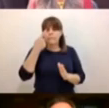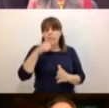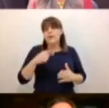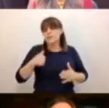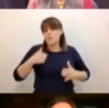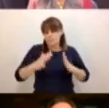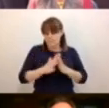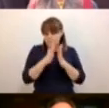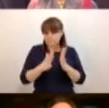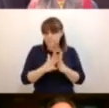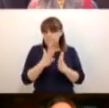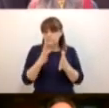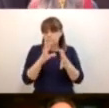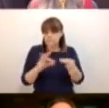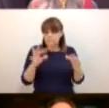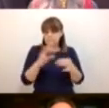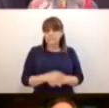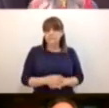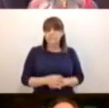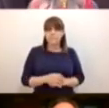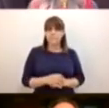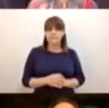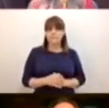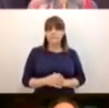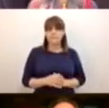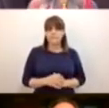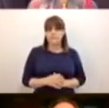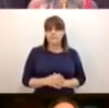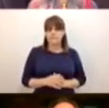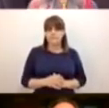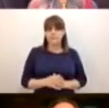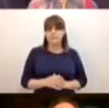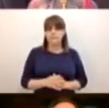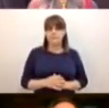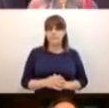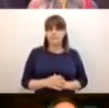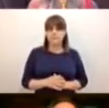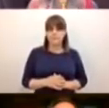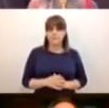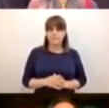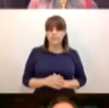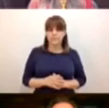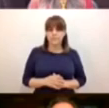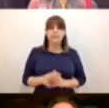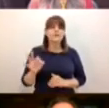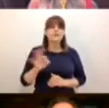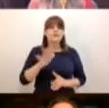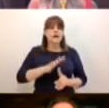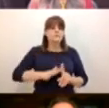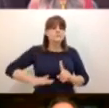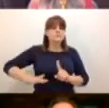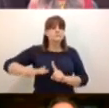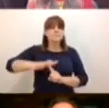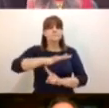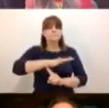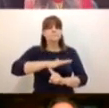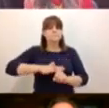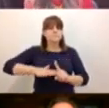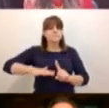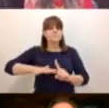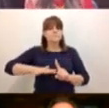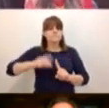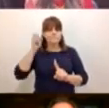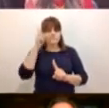que a pesar de las condiciones locales, hemos tenido un esfuerzo muy bien para